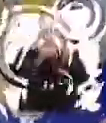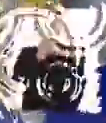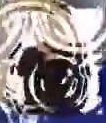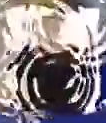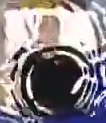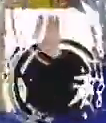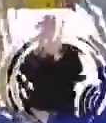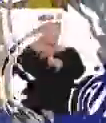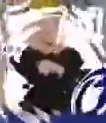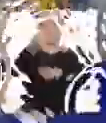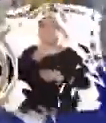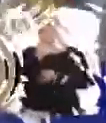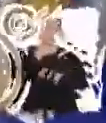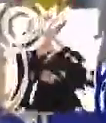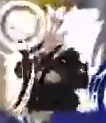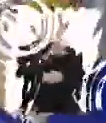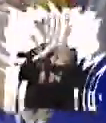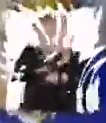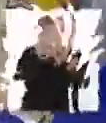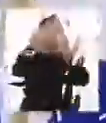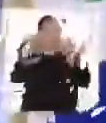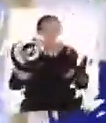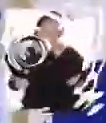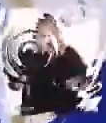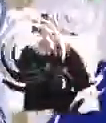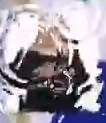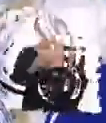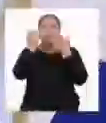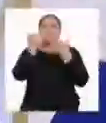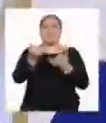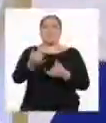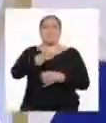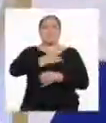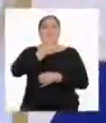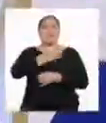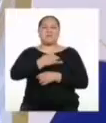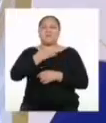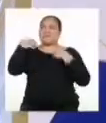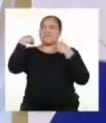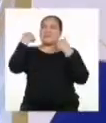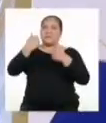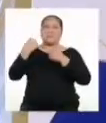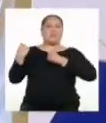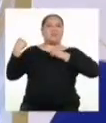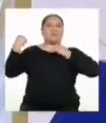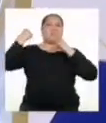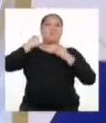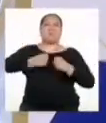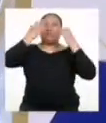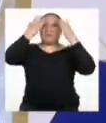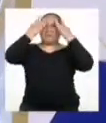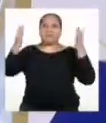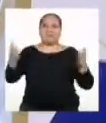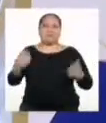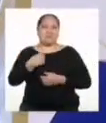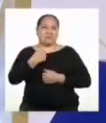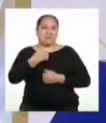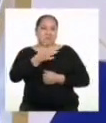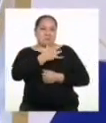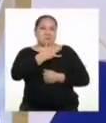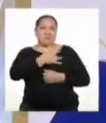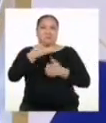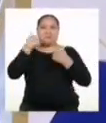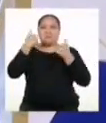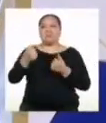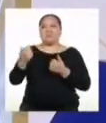Amigos y amigas del cuarto de secundaria, ¿cómo están? Hoy me siento totalmente empoderada. No sé si es que estoy de buen humor